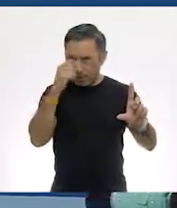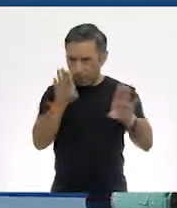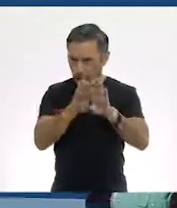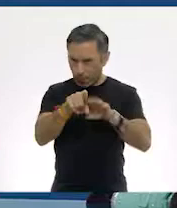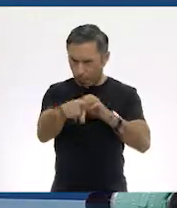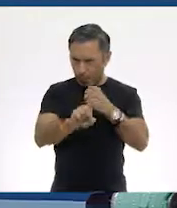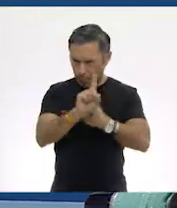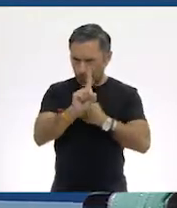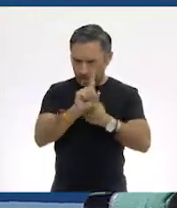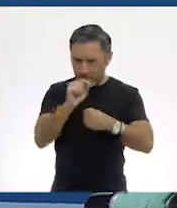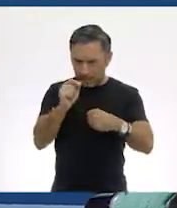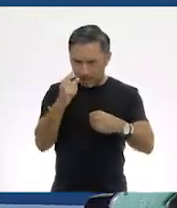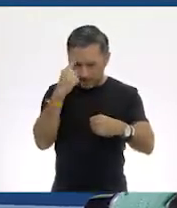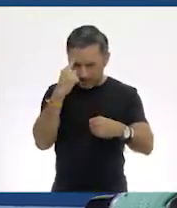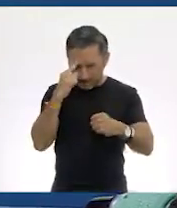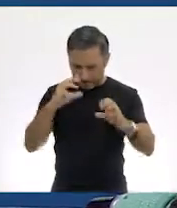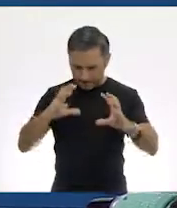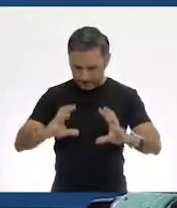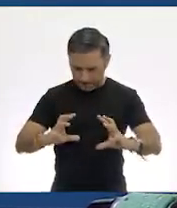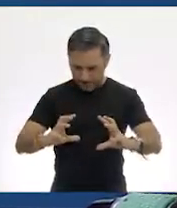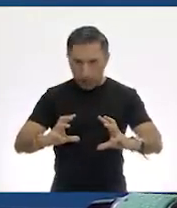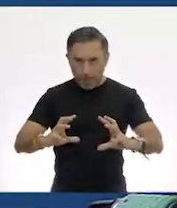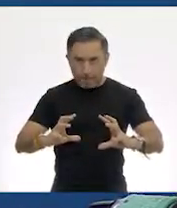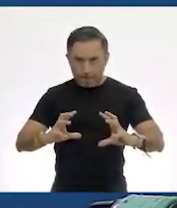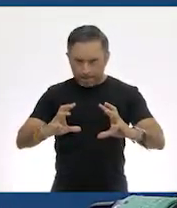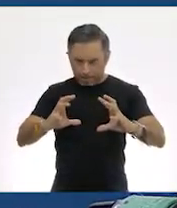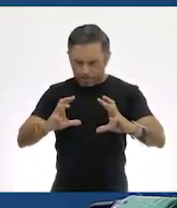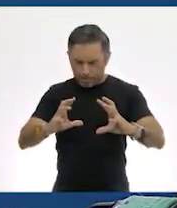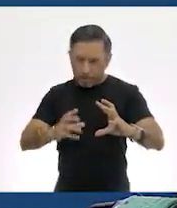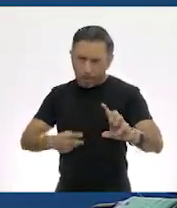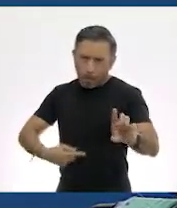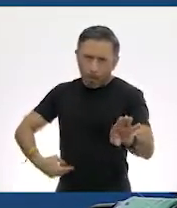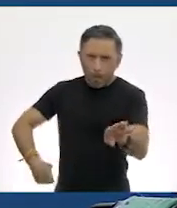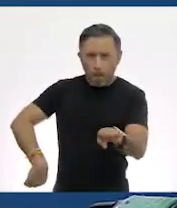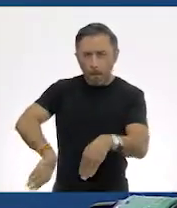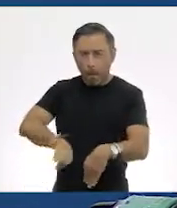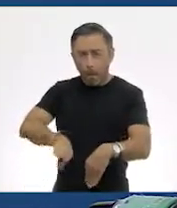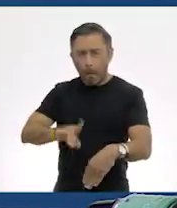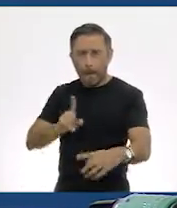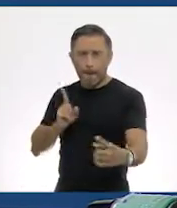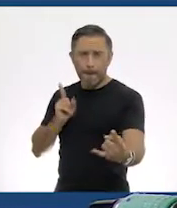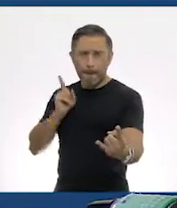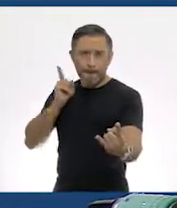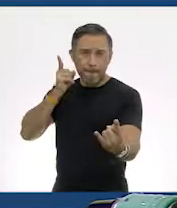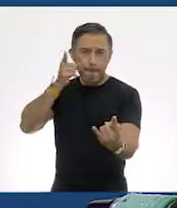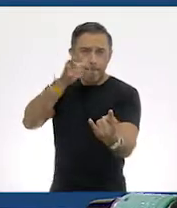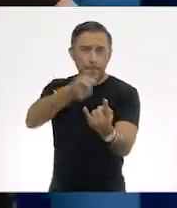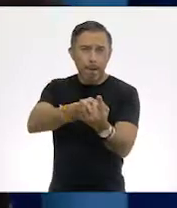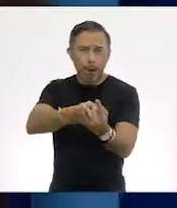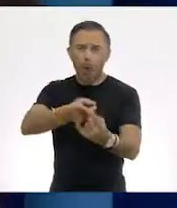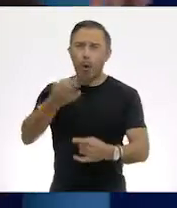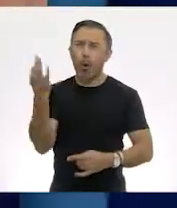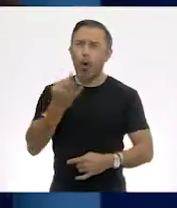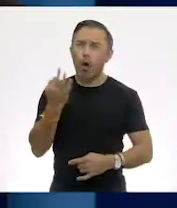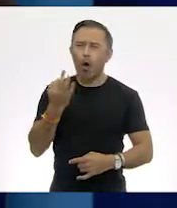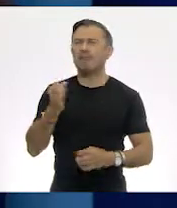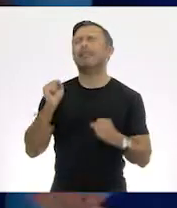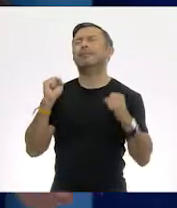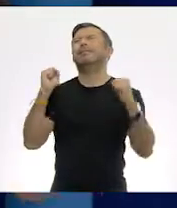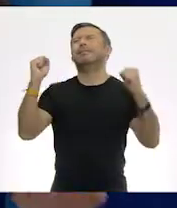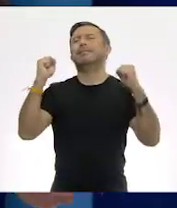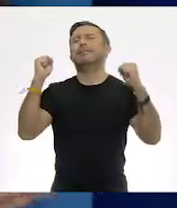respuesta, el balón que entra en la portería. ¡Sí! Ok, pero sin